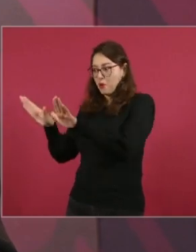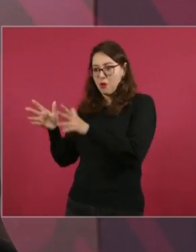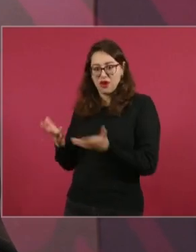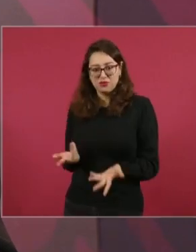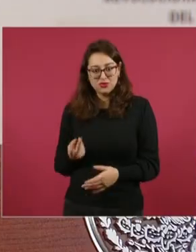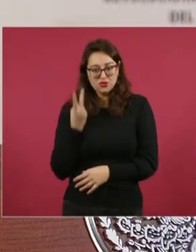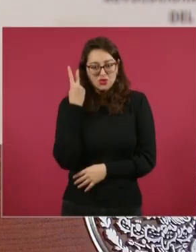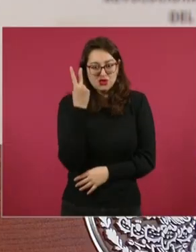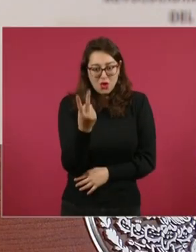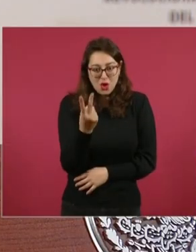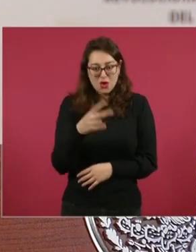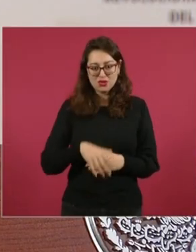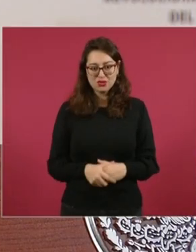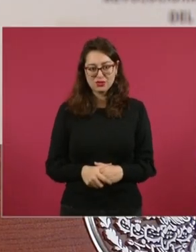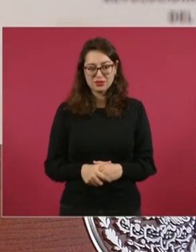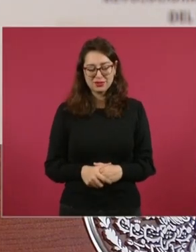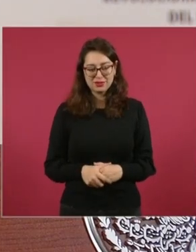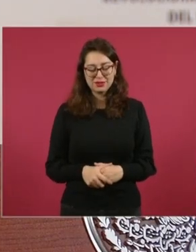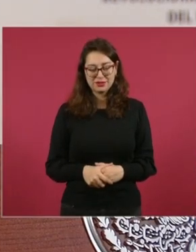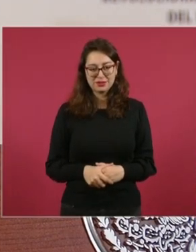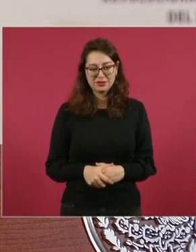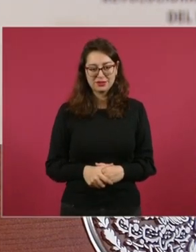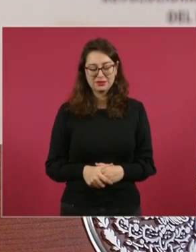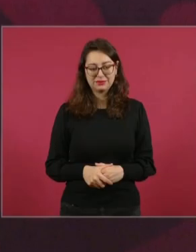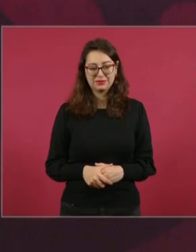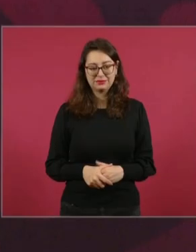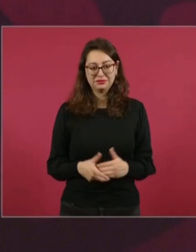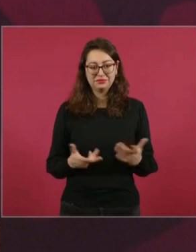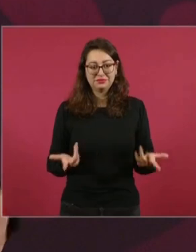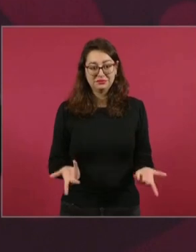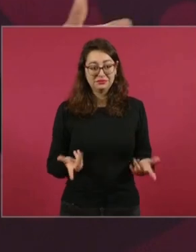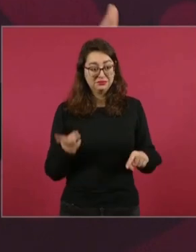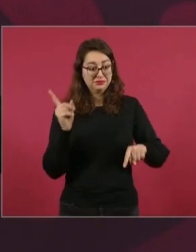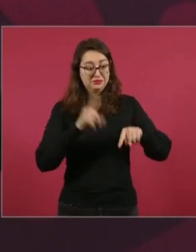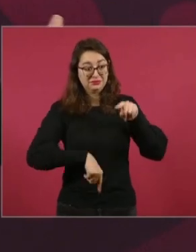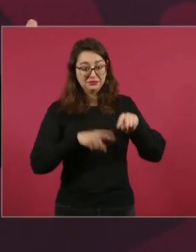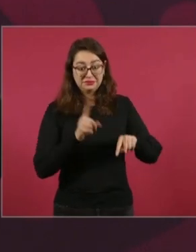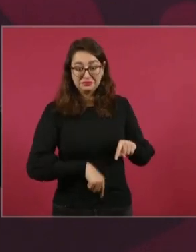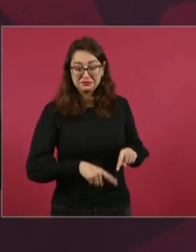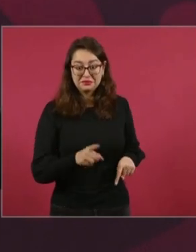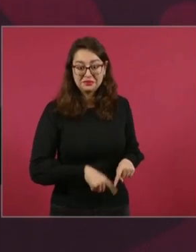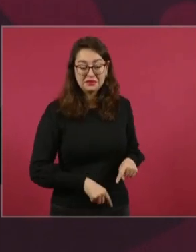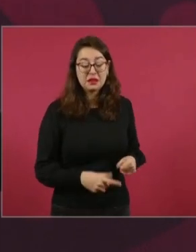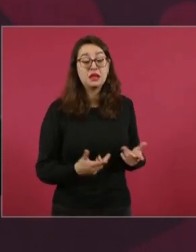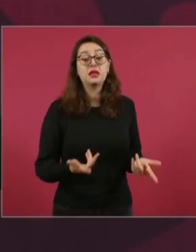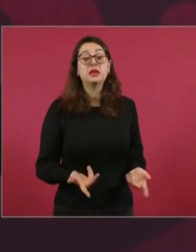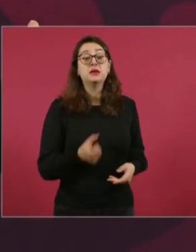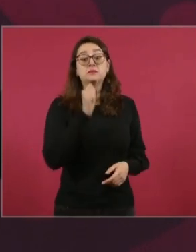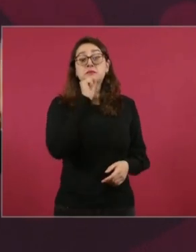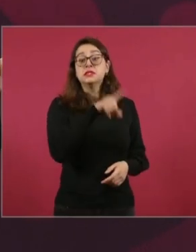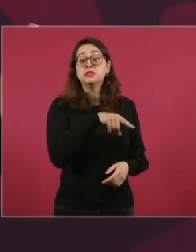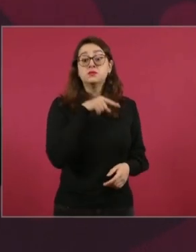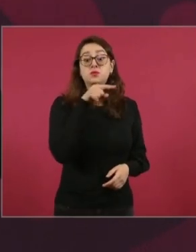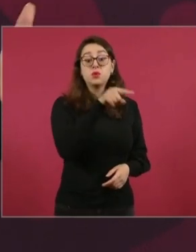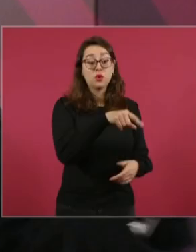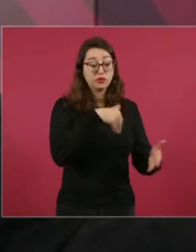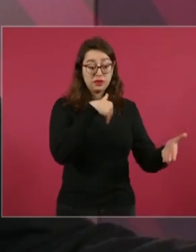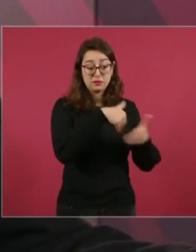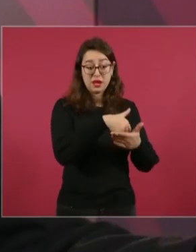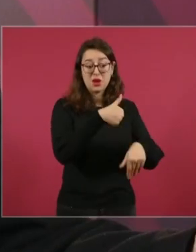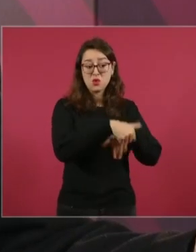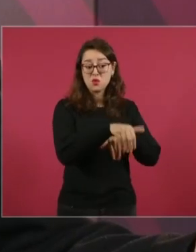desmontó el hangar presidencial que habían hecho hace